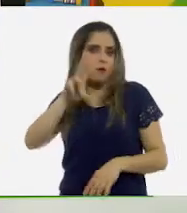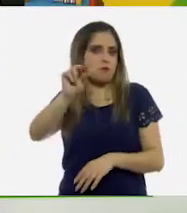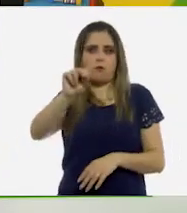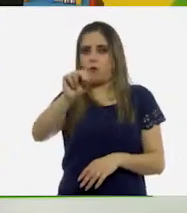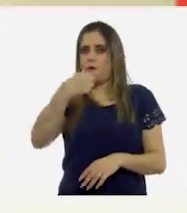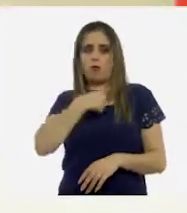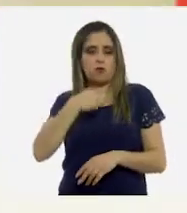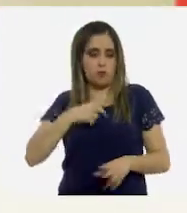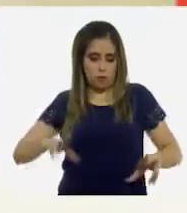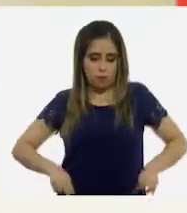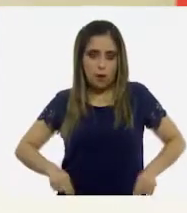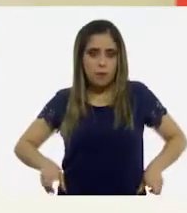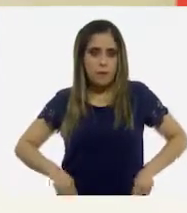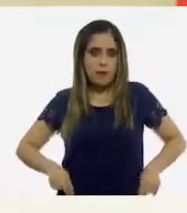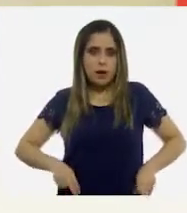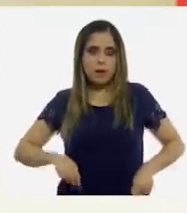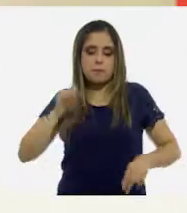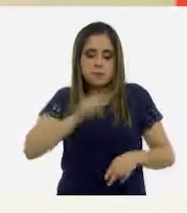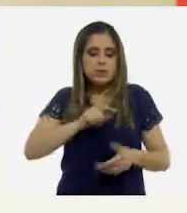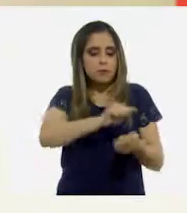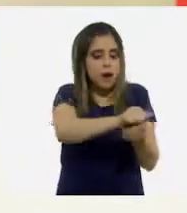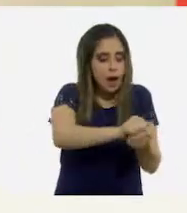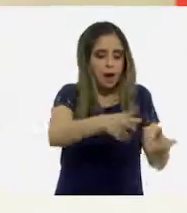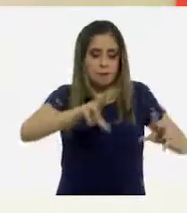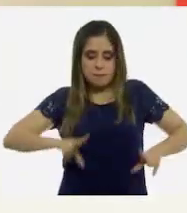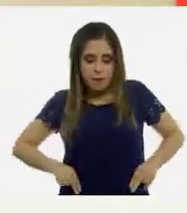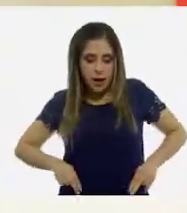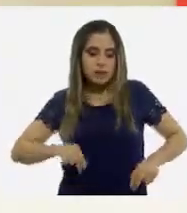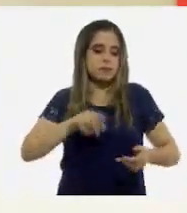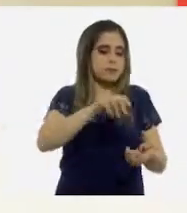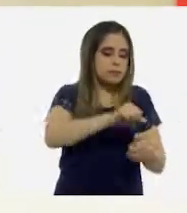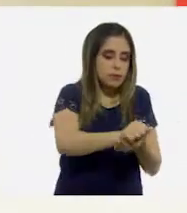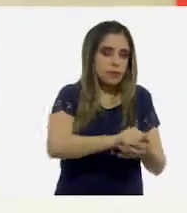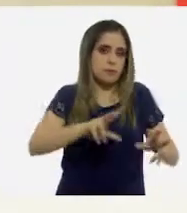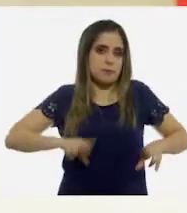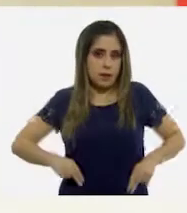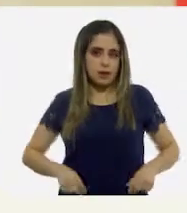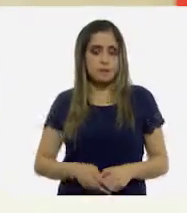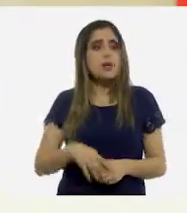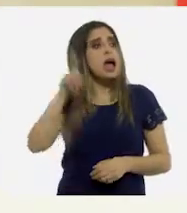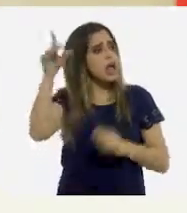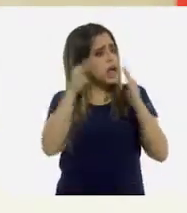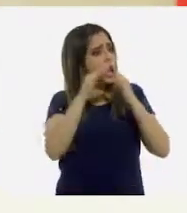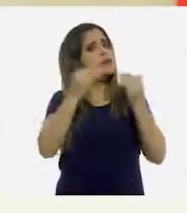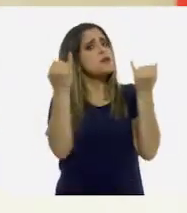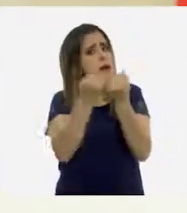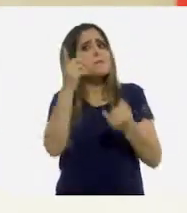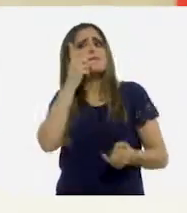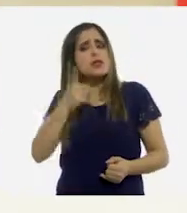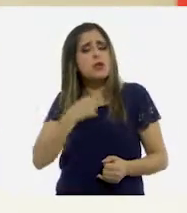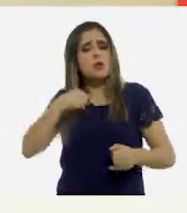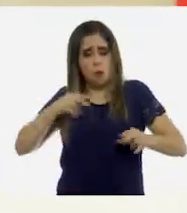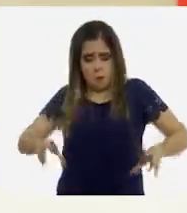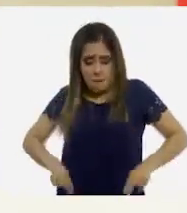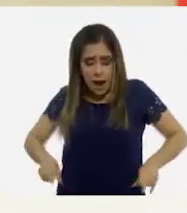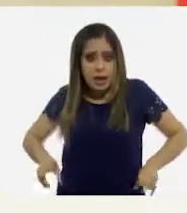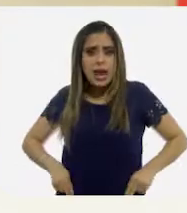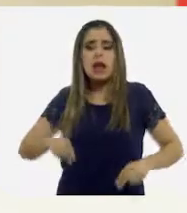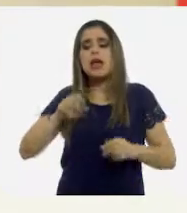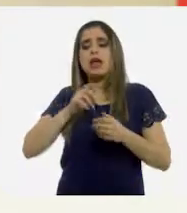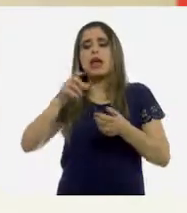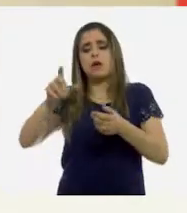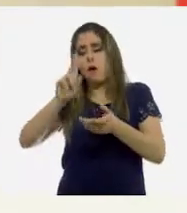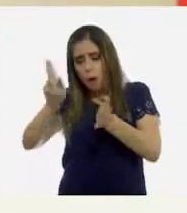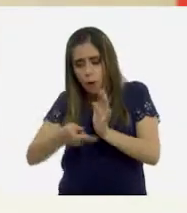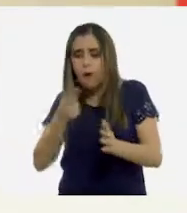Pues, a mí mi familia me ha platicado en mi casa que yo también utilicé pañales reusables porque es